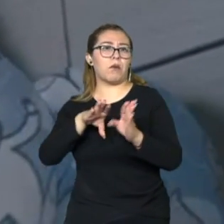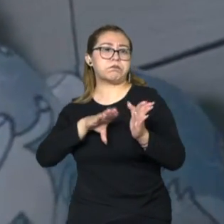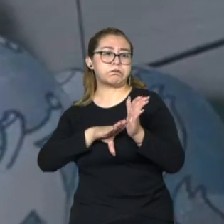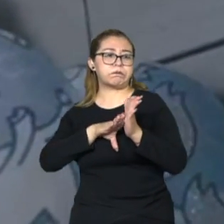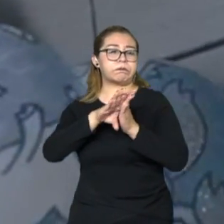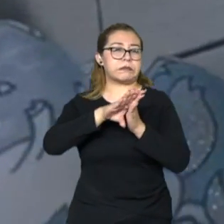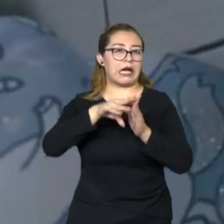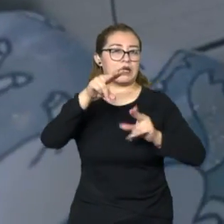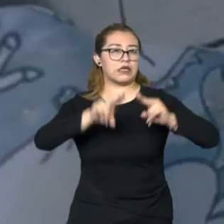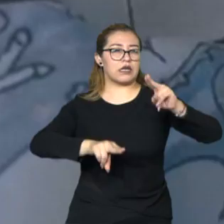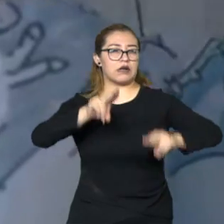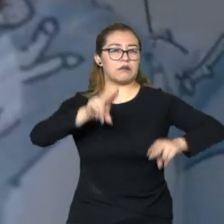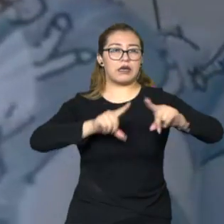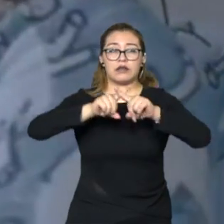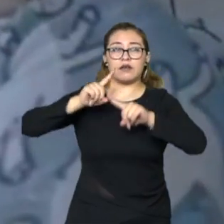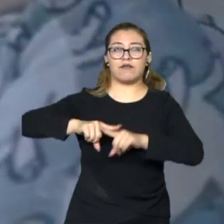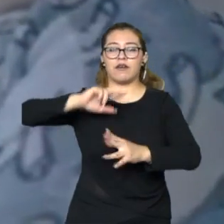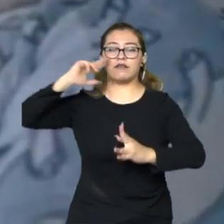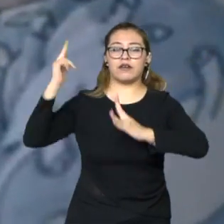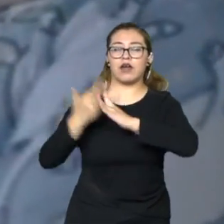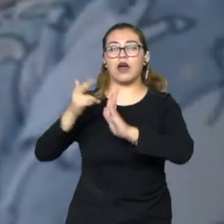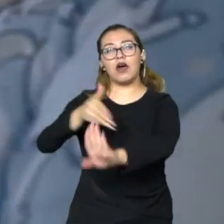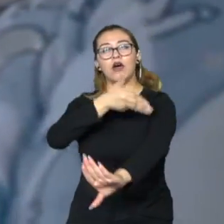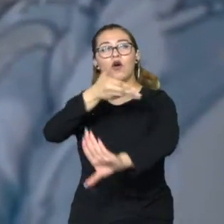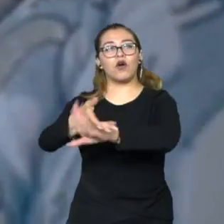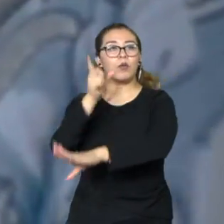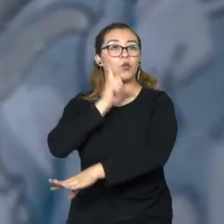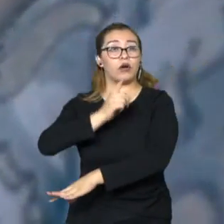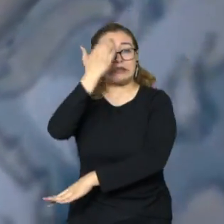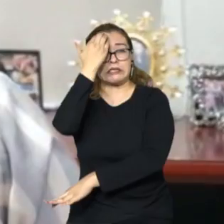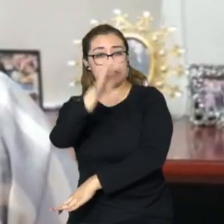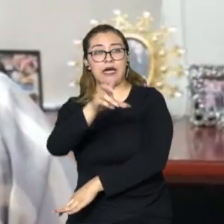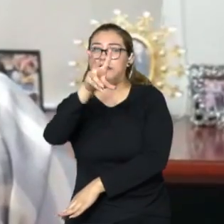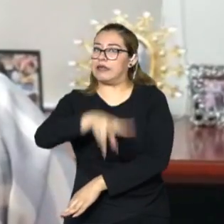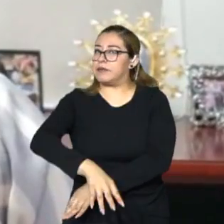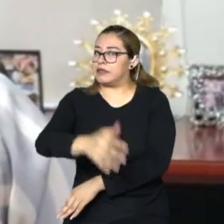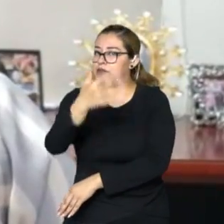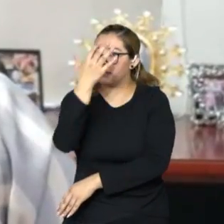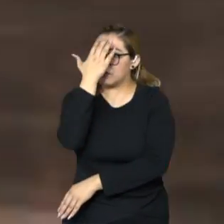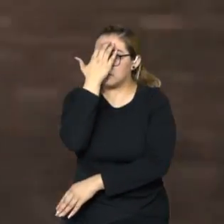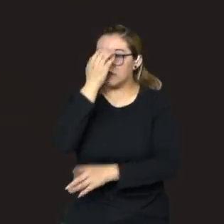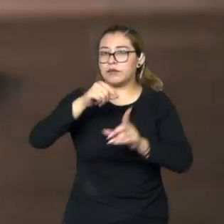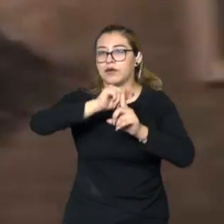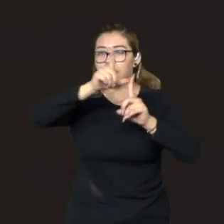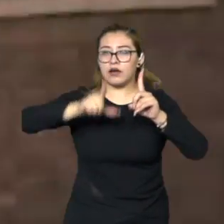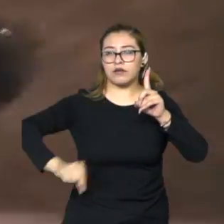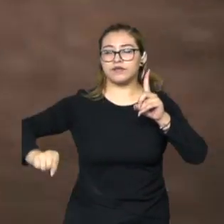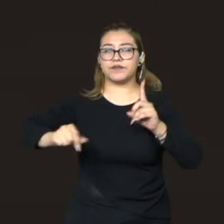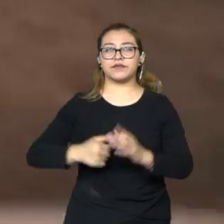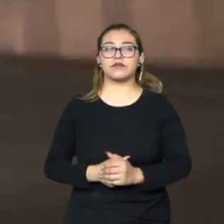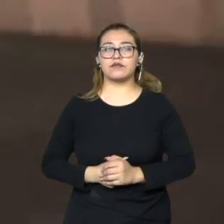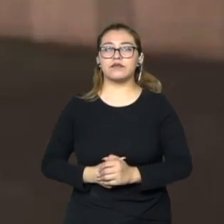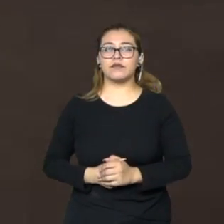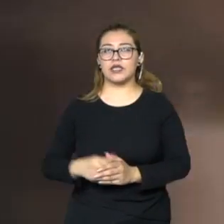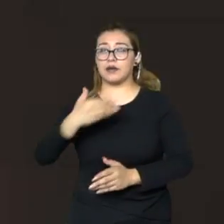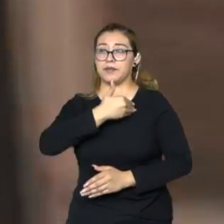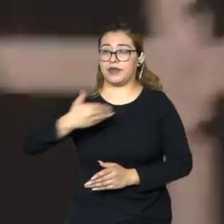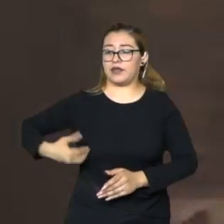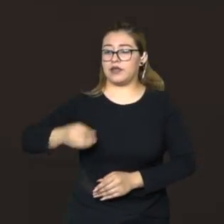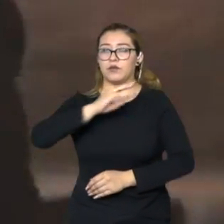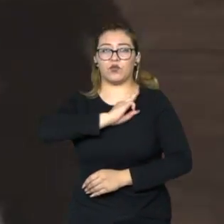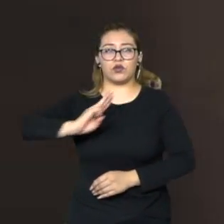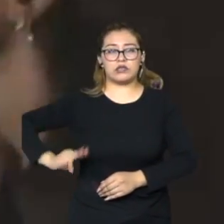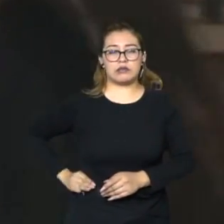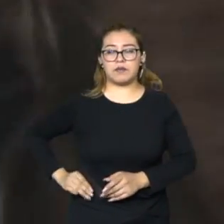ten de feminicidios. Un asunto vergonzoso a nivel nacional. Los presidentes municipales mandan